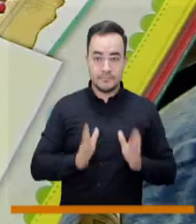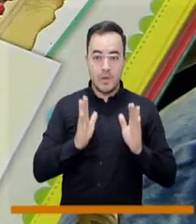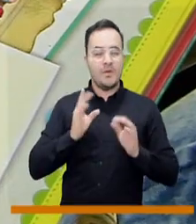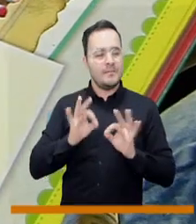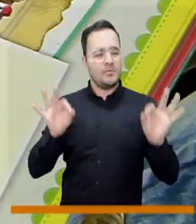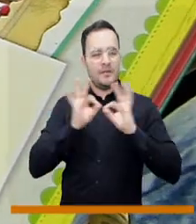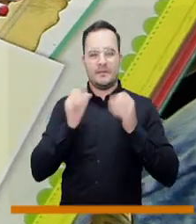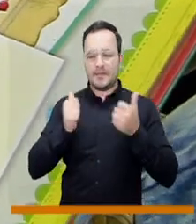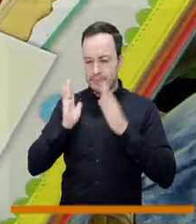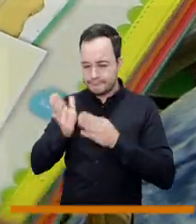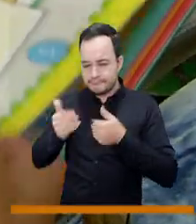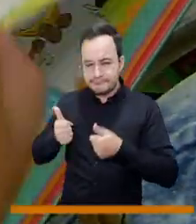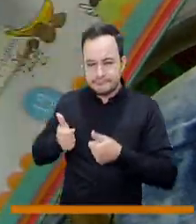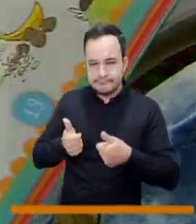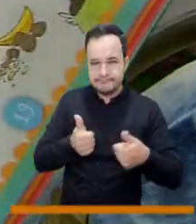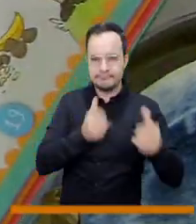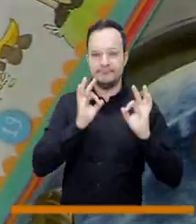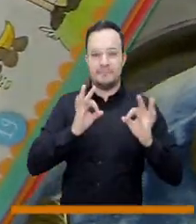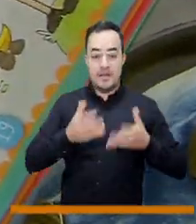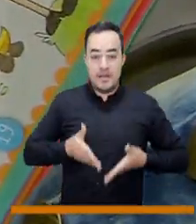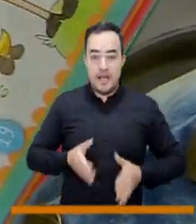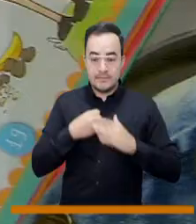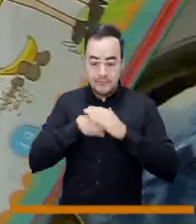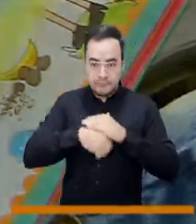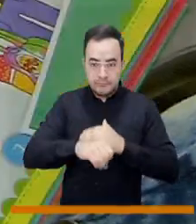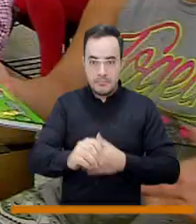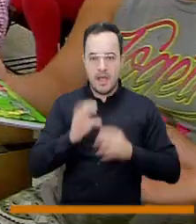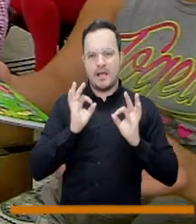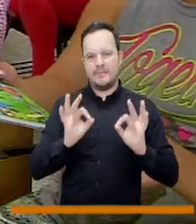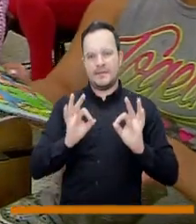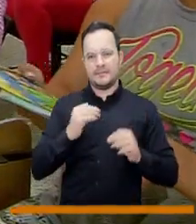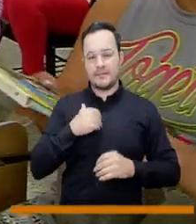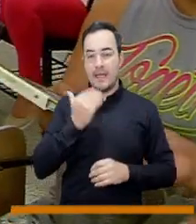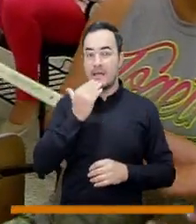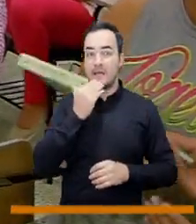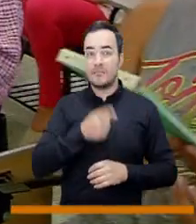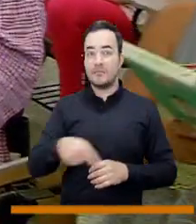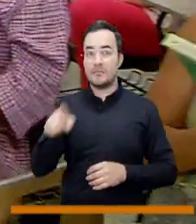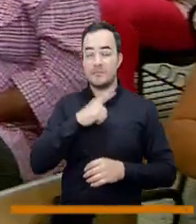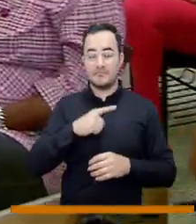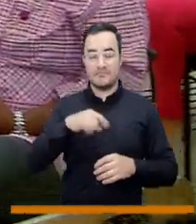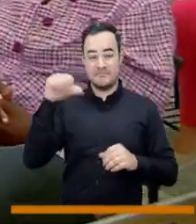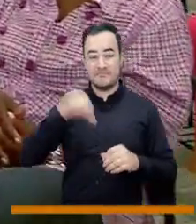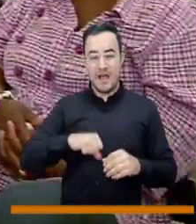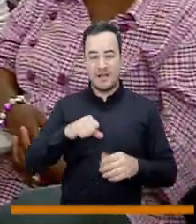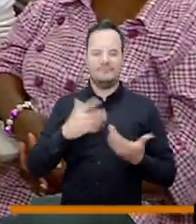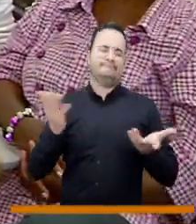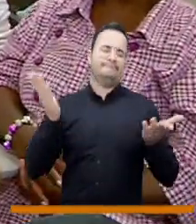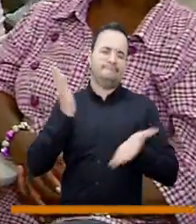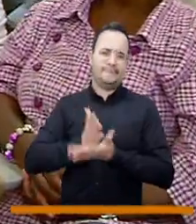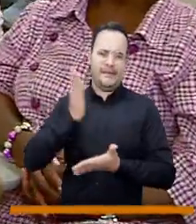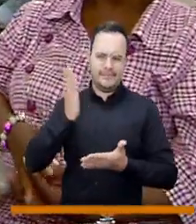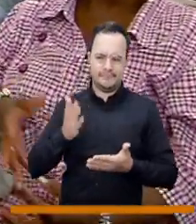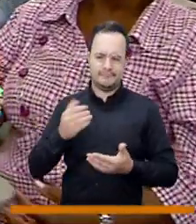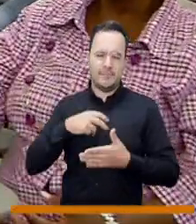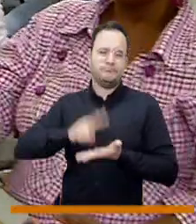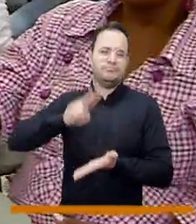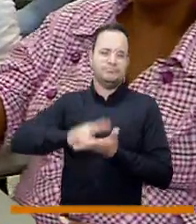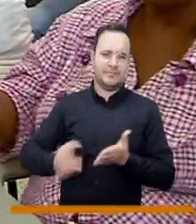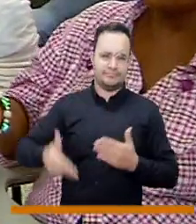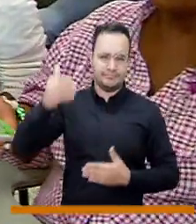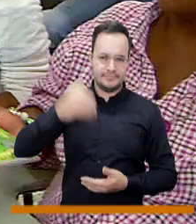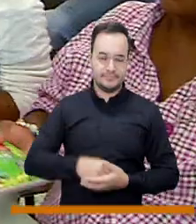atención del parto y un buen seguimiento del bebé cuando nace. Eso nos ayuda a prevenir hasta en un 17% algunos tipos de epilepsia.